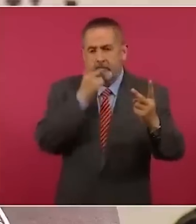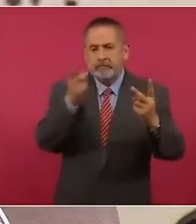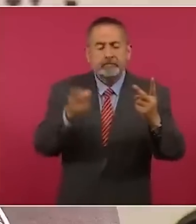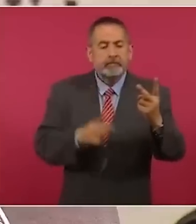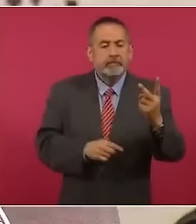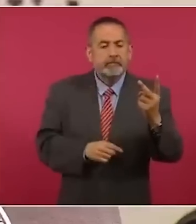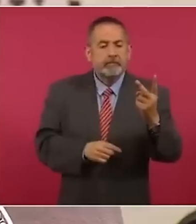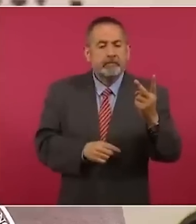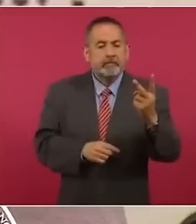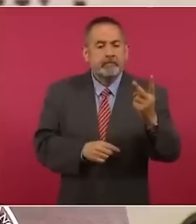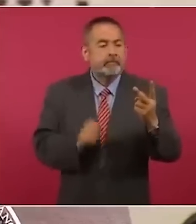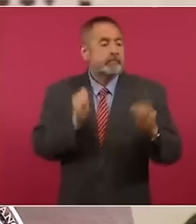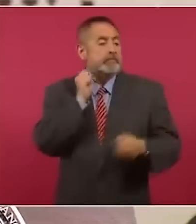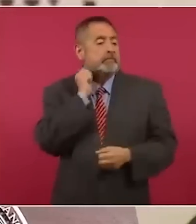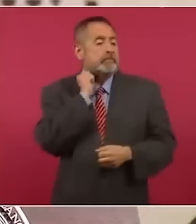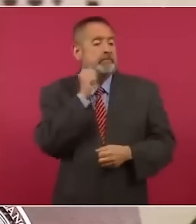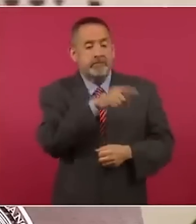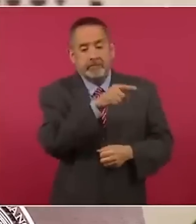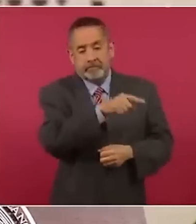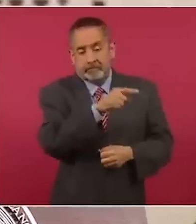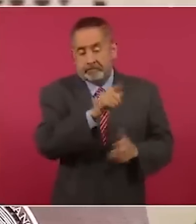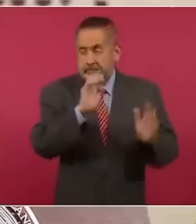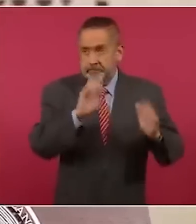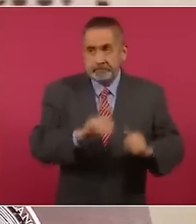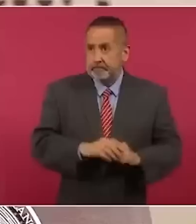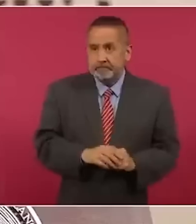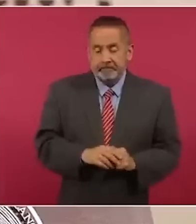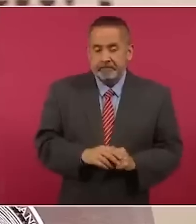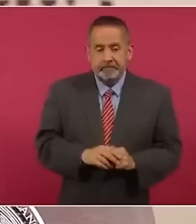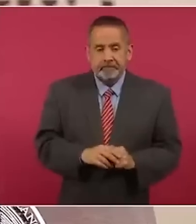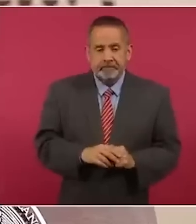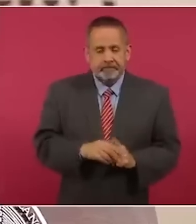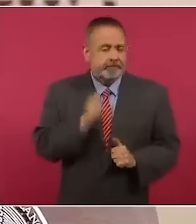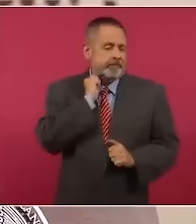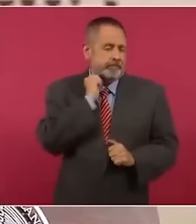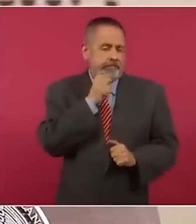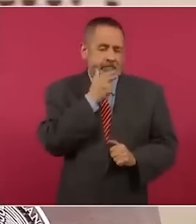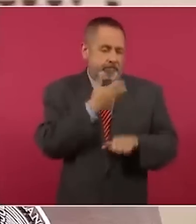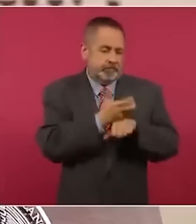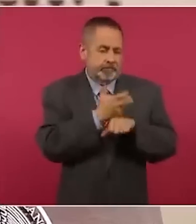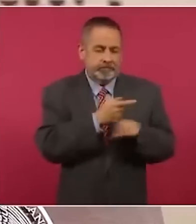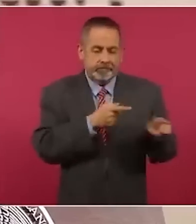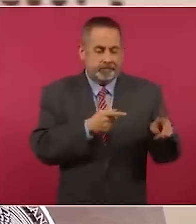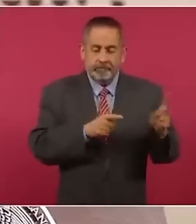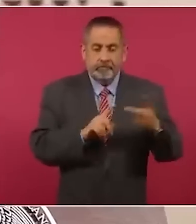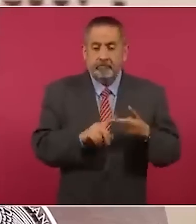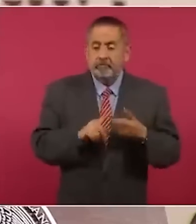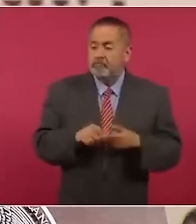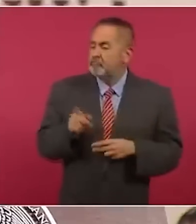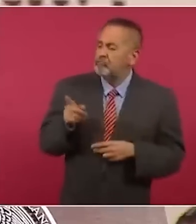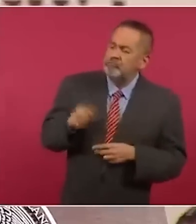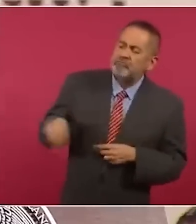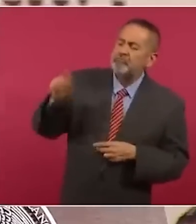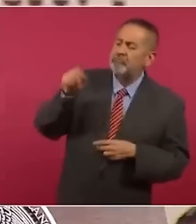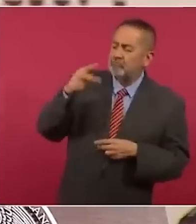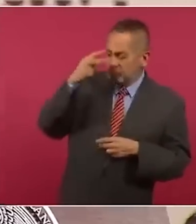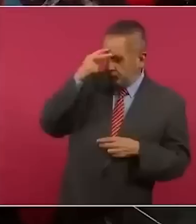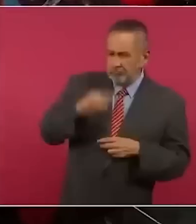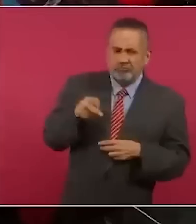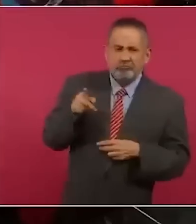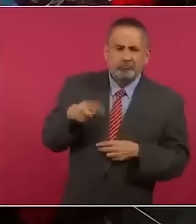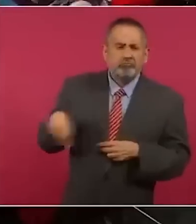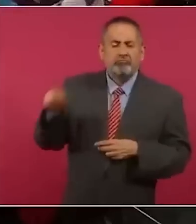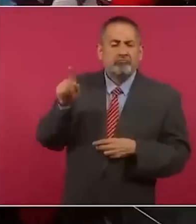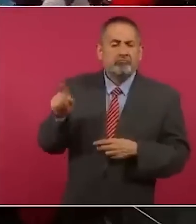Dice el senador que prácticamente nosotros, las y los mexicanos, pues somos